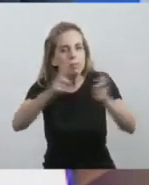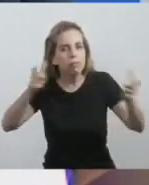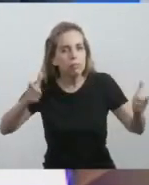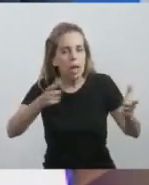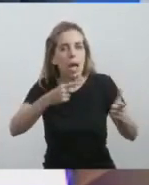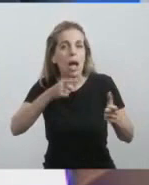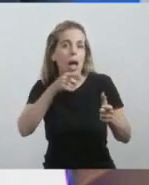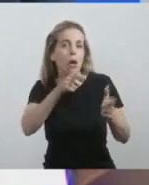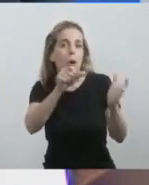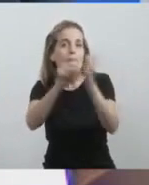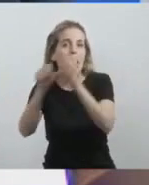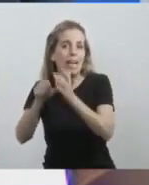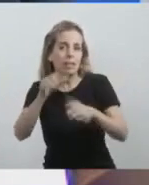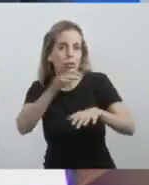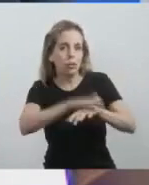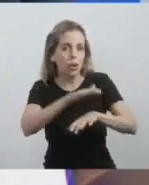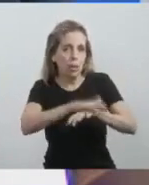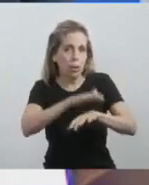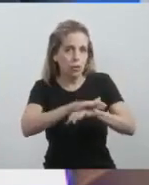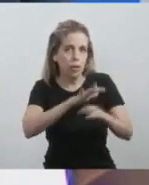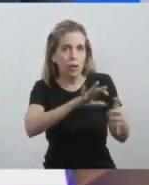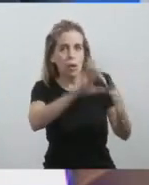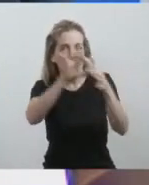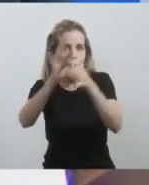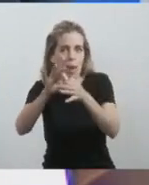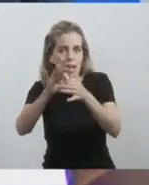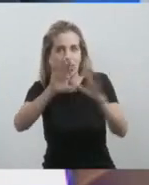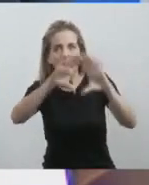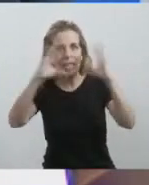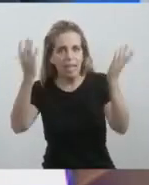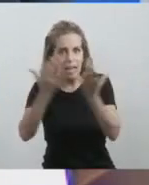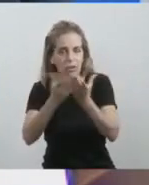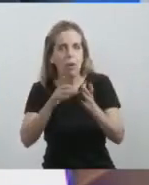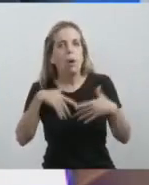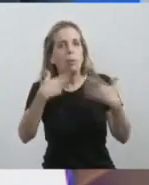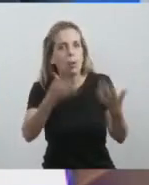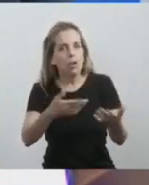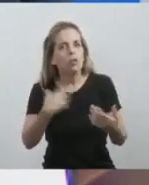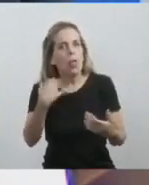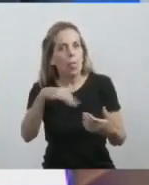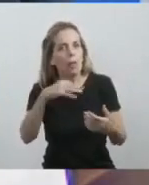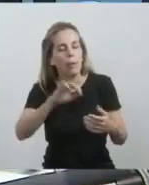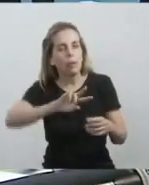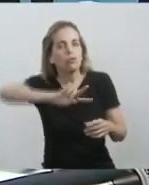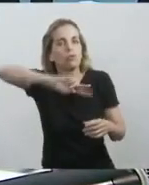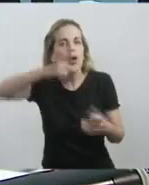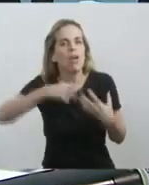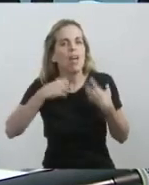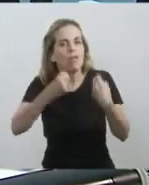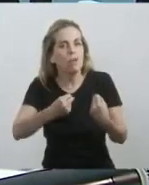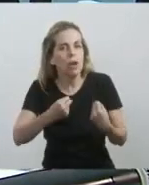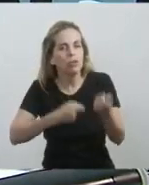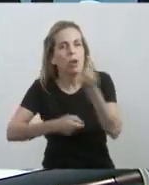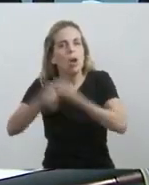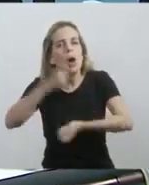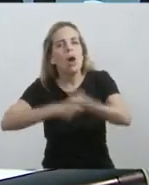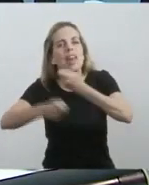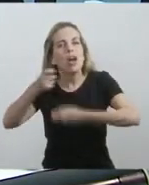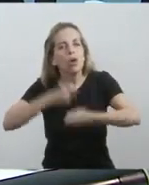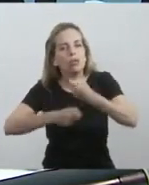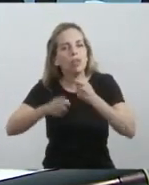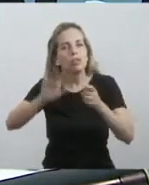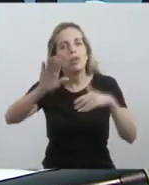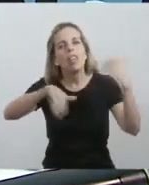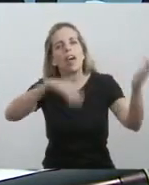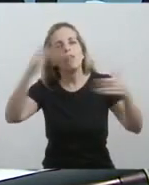económicas internacionales. Para eso debemos redoblar esfuerzos en las negociaciones externas. Queremos